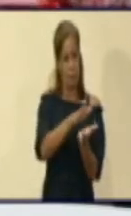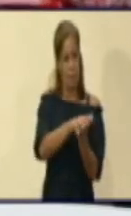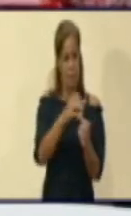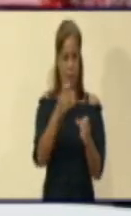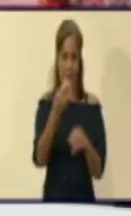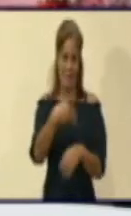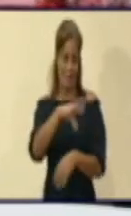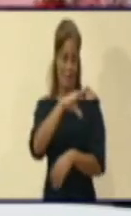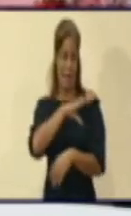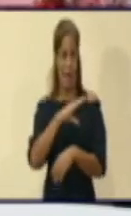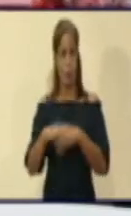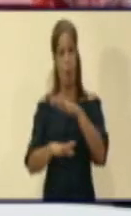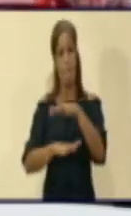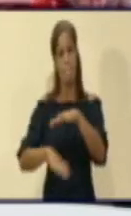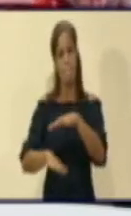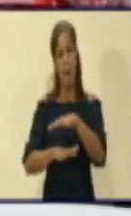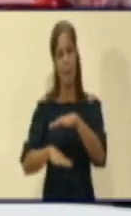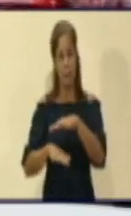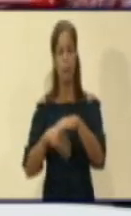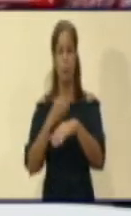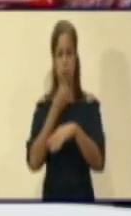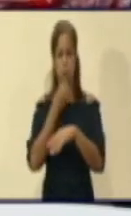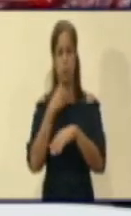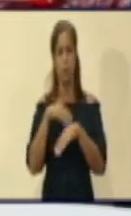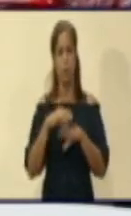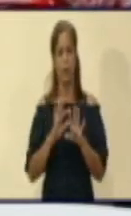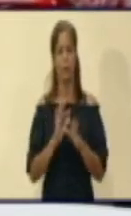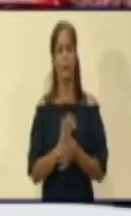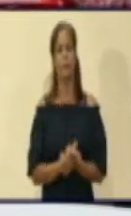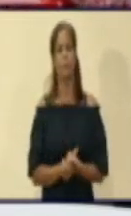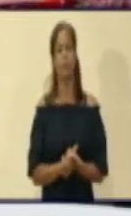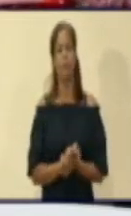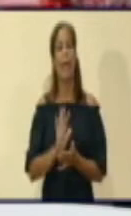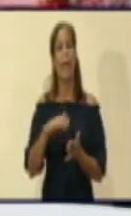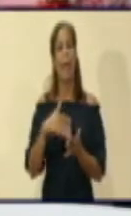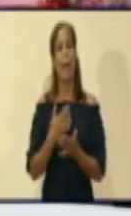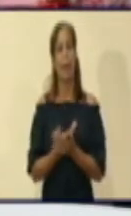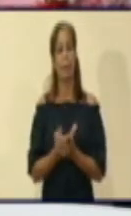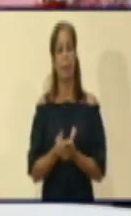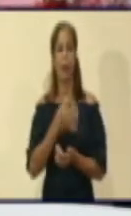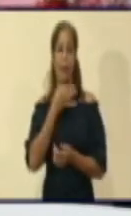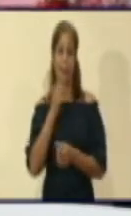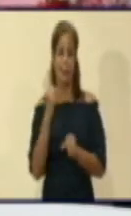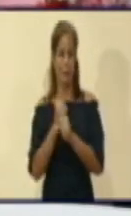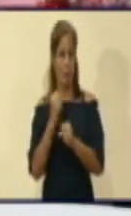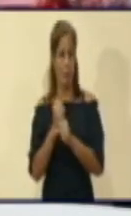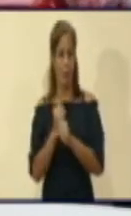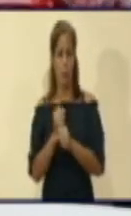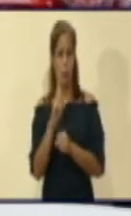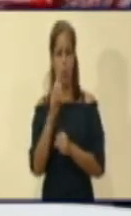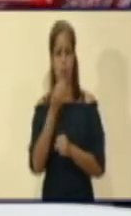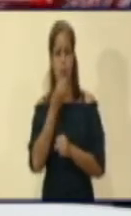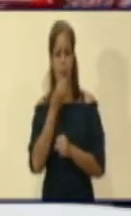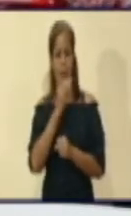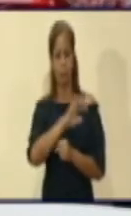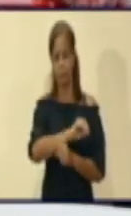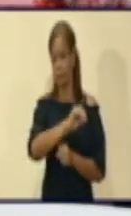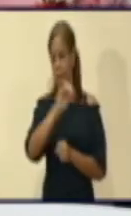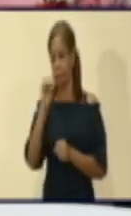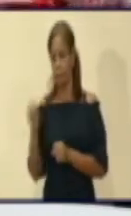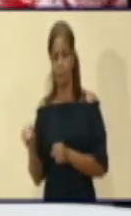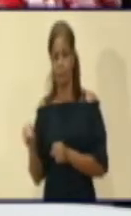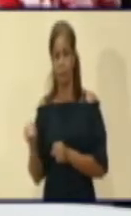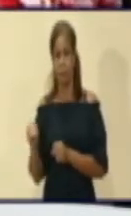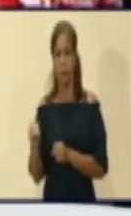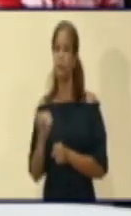tanto, su entidad de origen es a quien le va a corresponder ese pago. En el supuesto de que el trabajador no pueda ser reubicado, va a cobrar una garantía